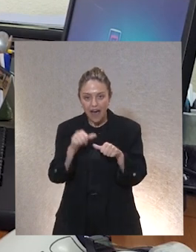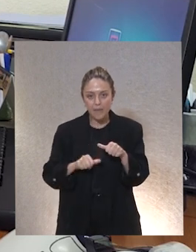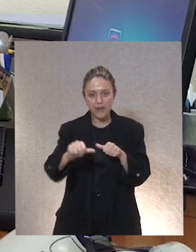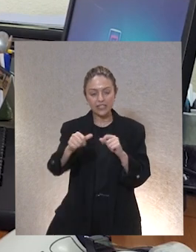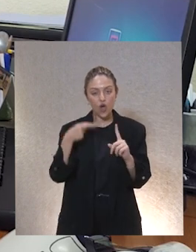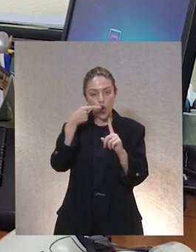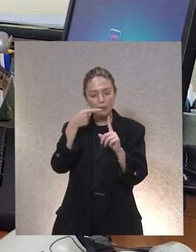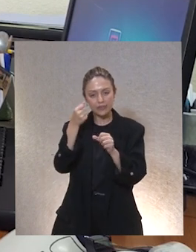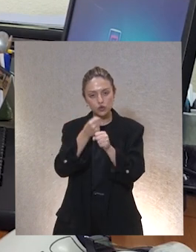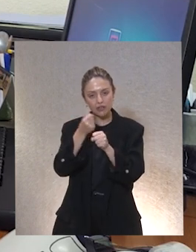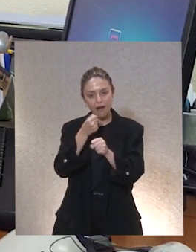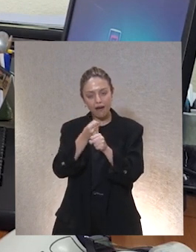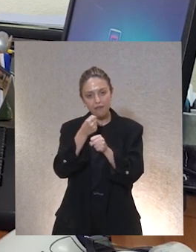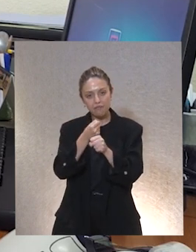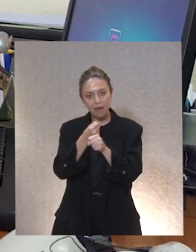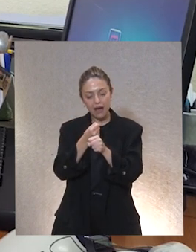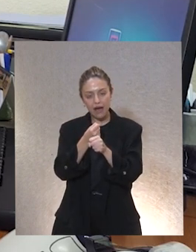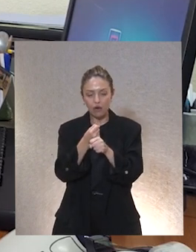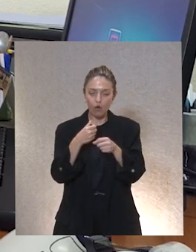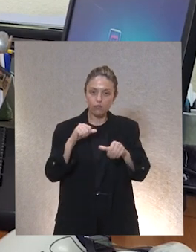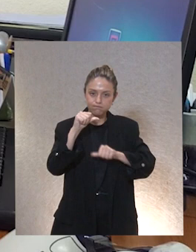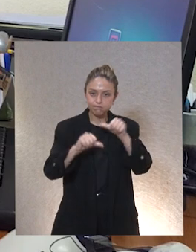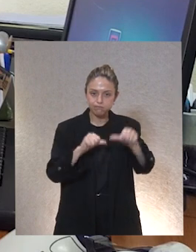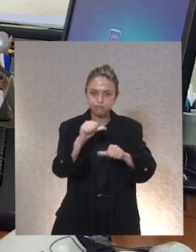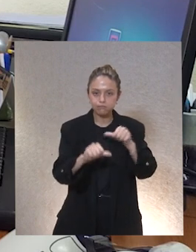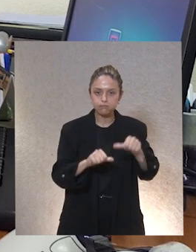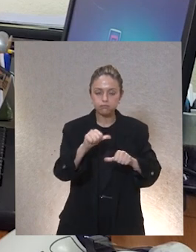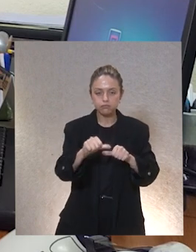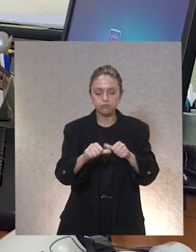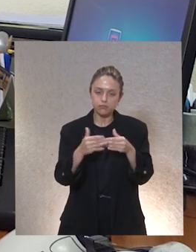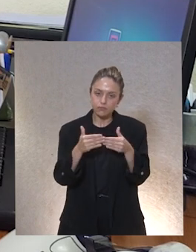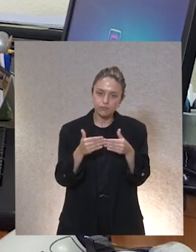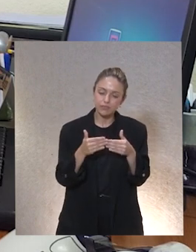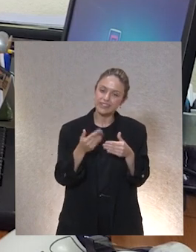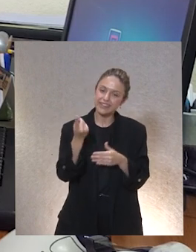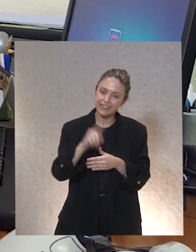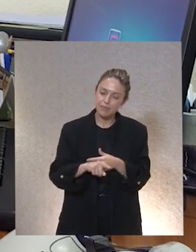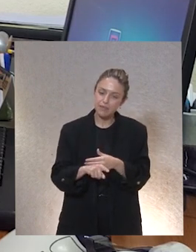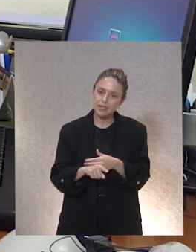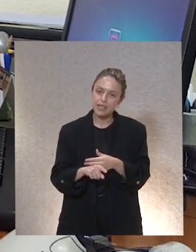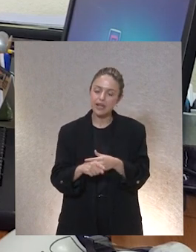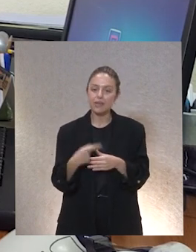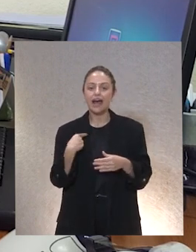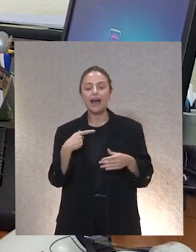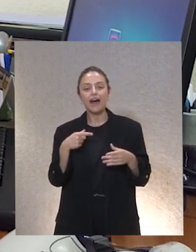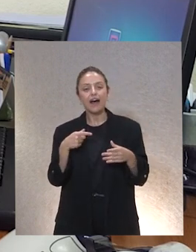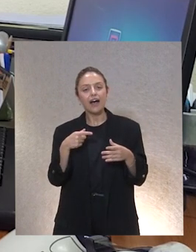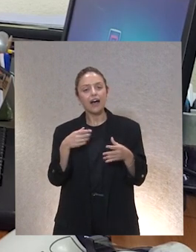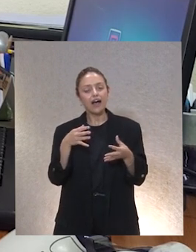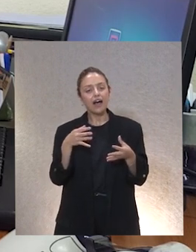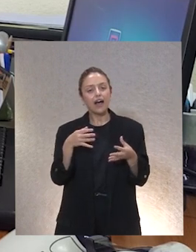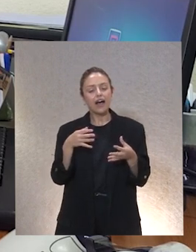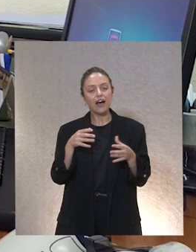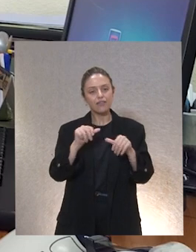objetivos de trabajo que vamos a desarrollar más adelante y también para diseñar para establecer cuál